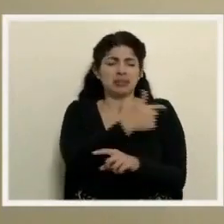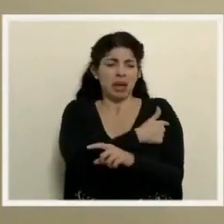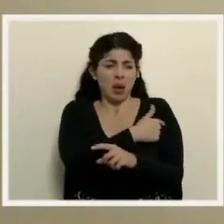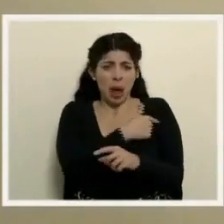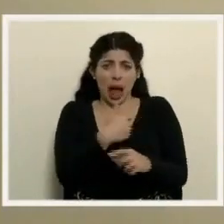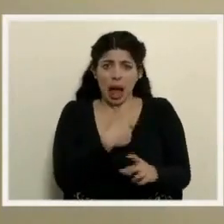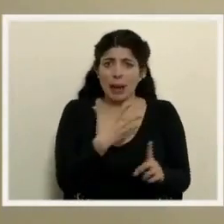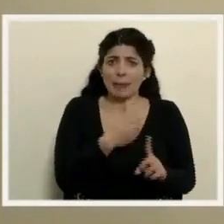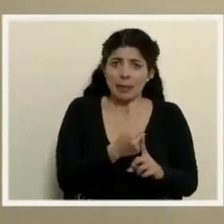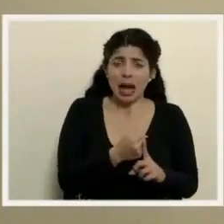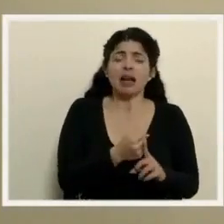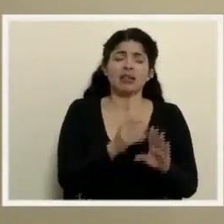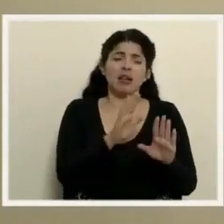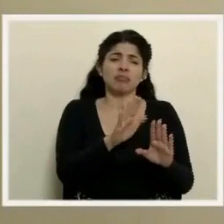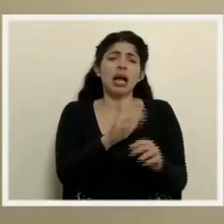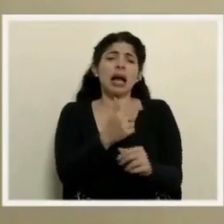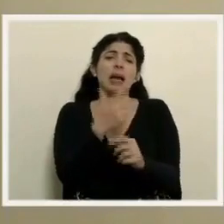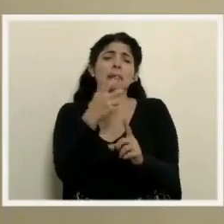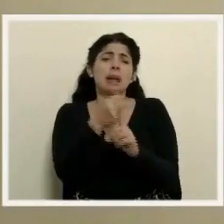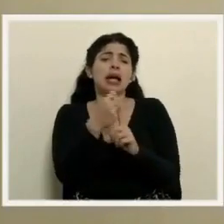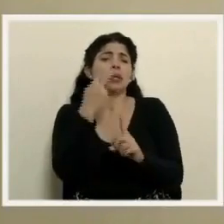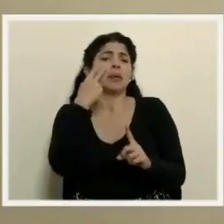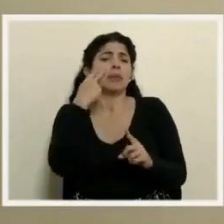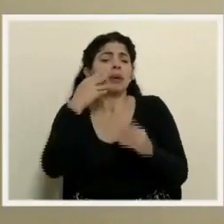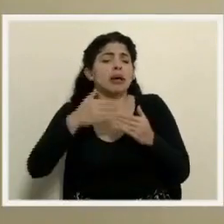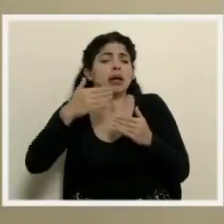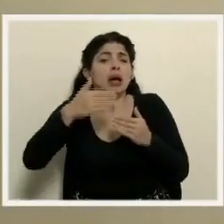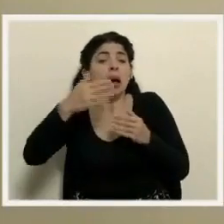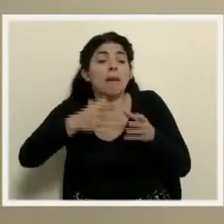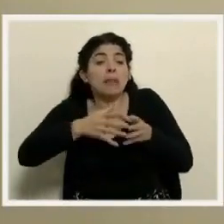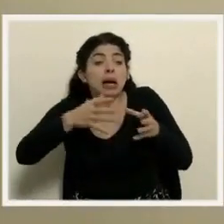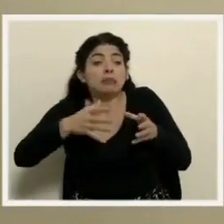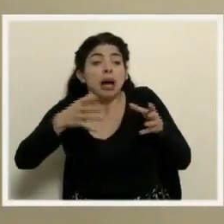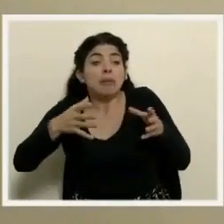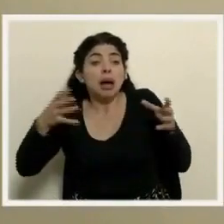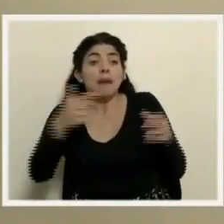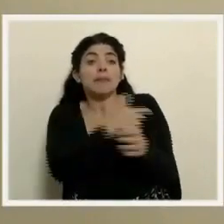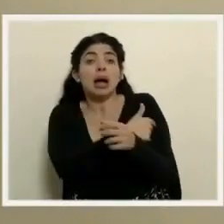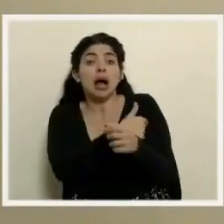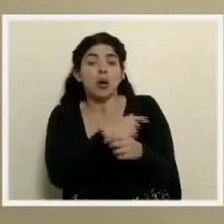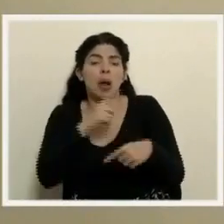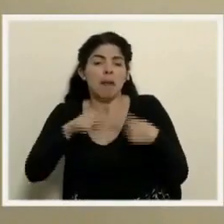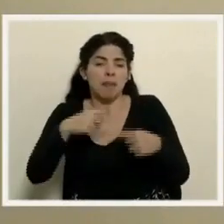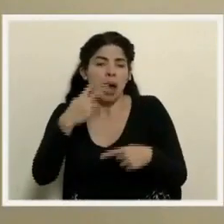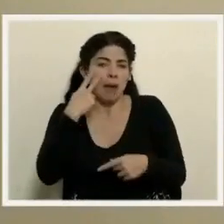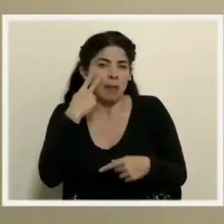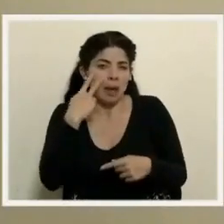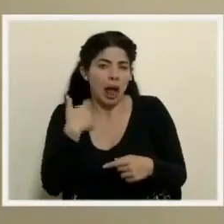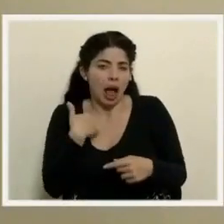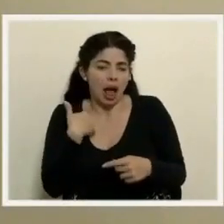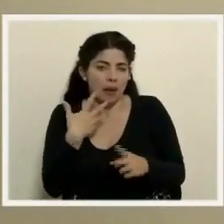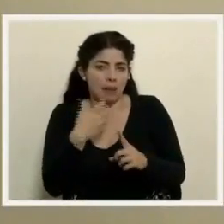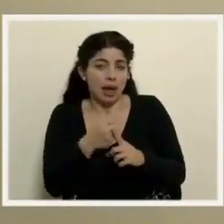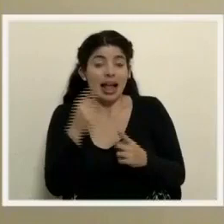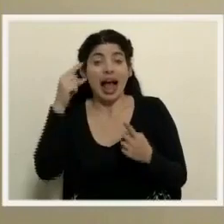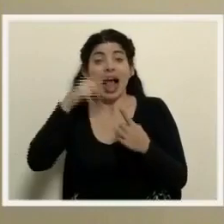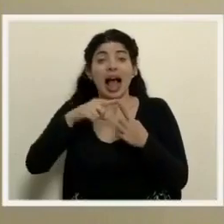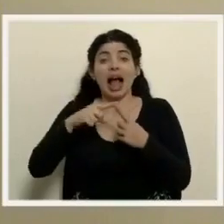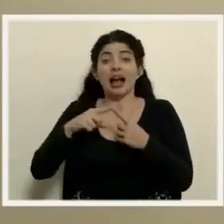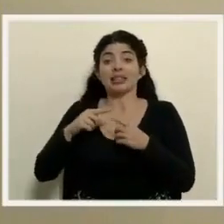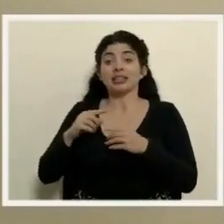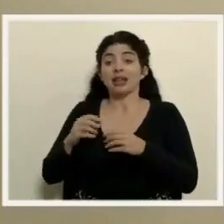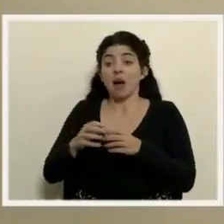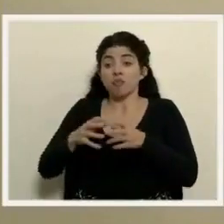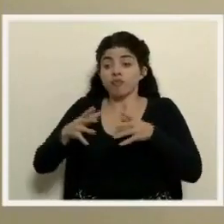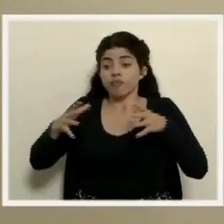el impacto se va a ir viendo conforme tengamos un mayor porcentaje de población vacunada. Lo hemos dicho muchas veces, hasta que no tengamos una inmunidad de rebaño